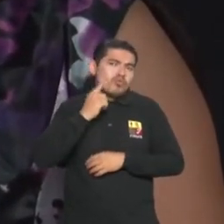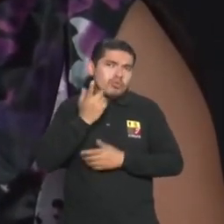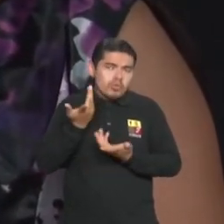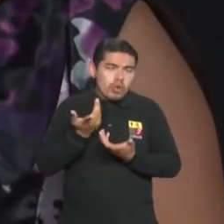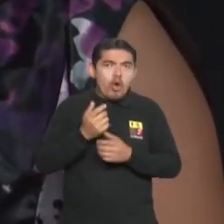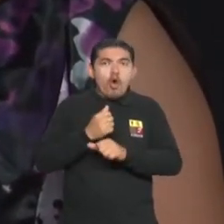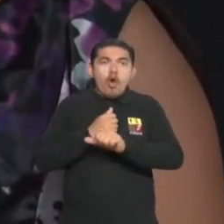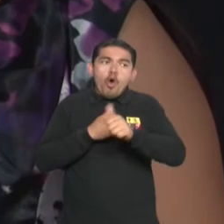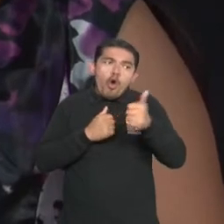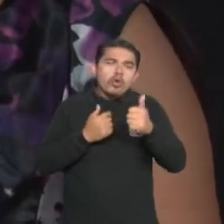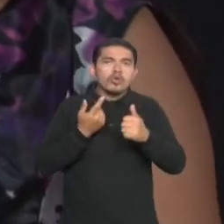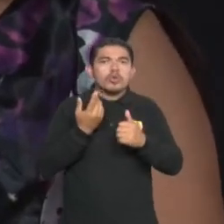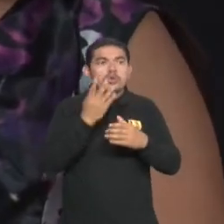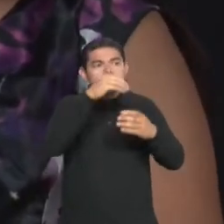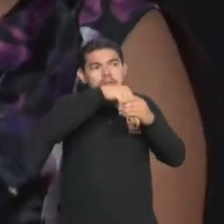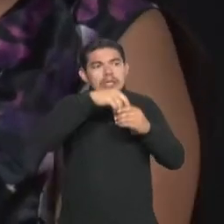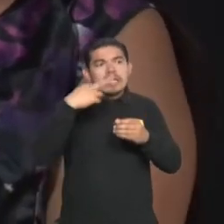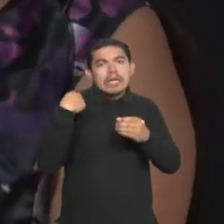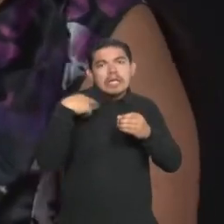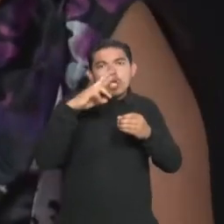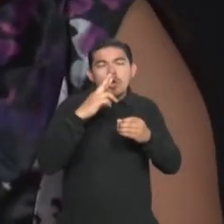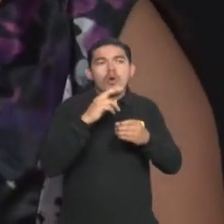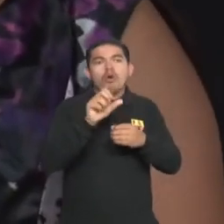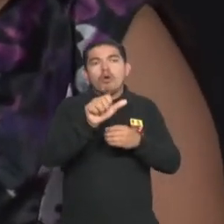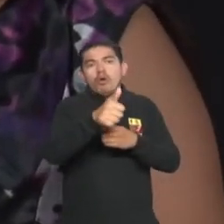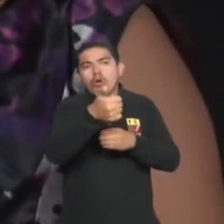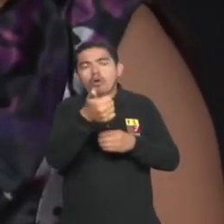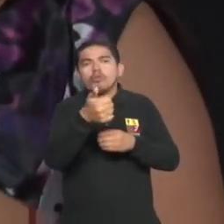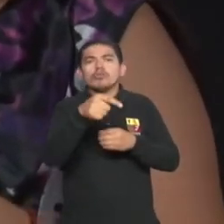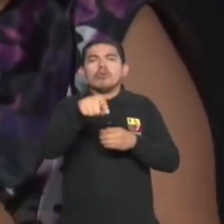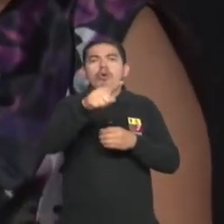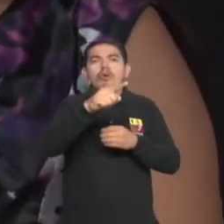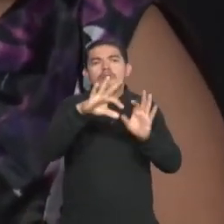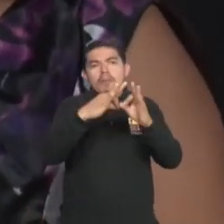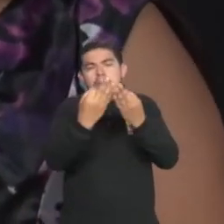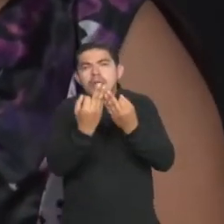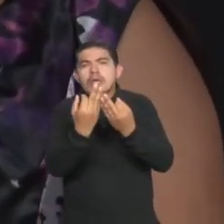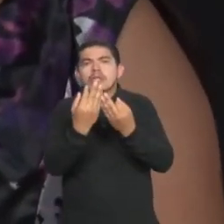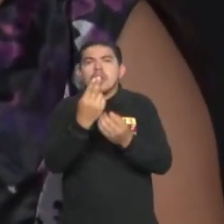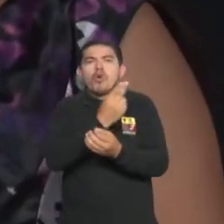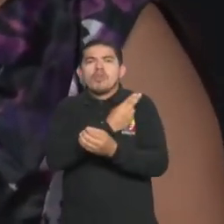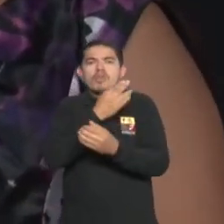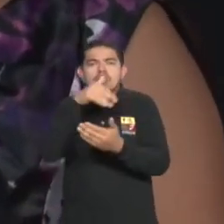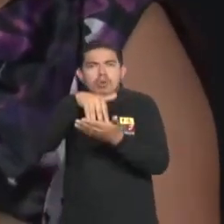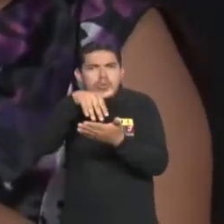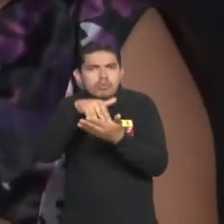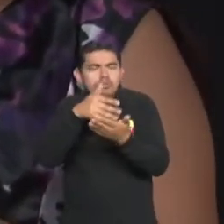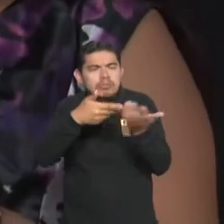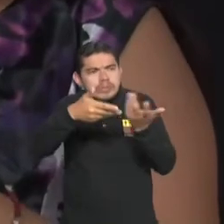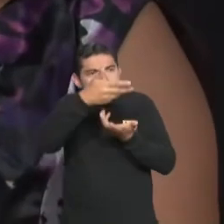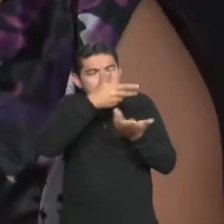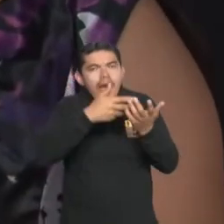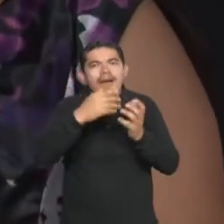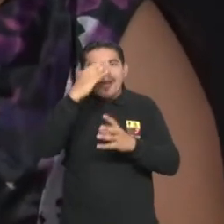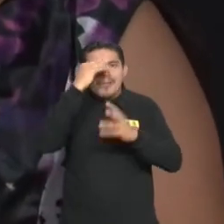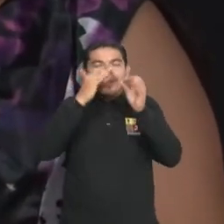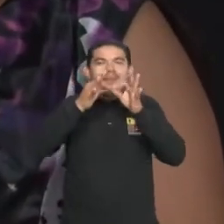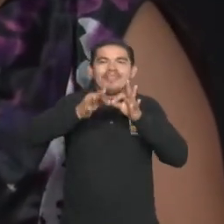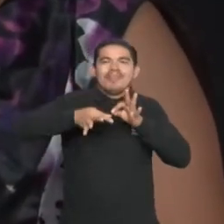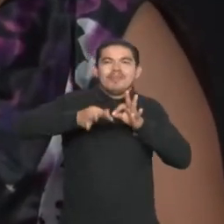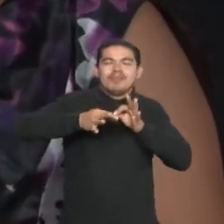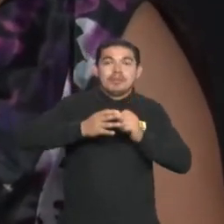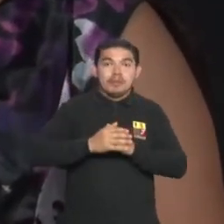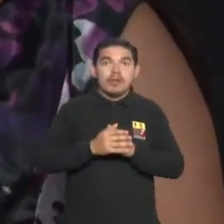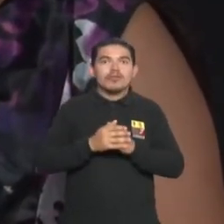que aprenden en el segmento de la religión, en el segmento familiar, universitario de estudios. En ese sentido nosotros nos hemos